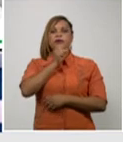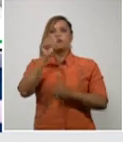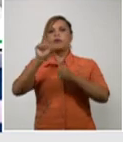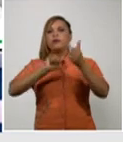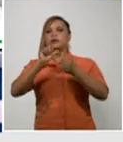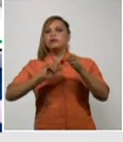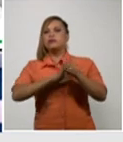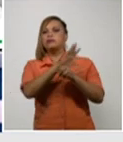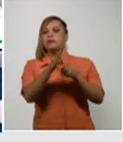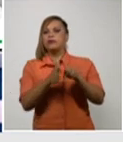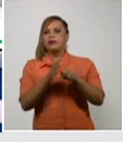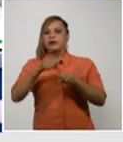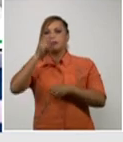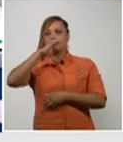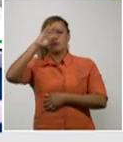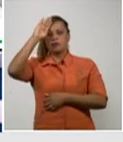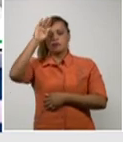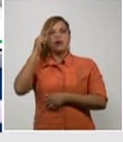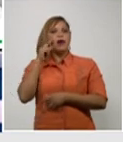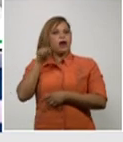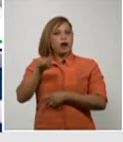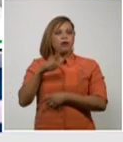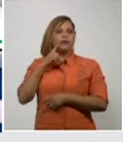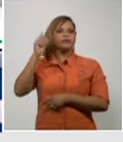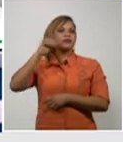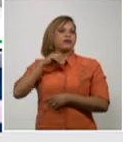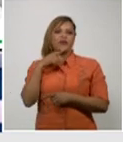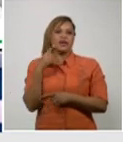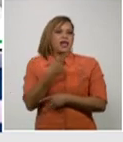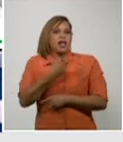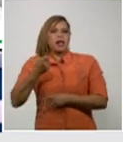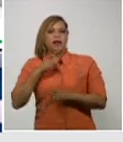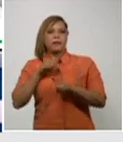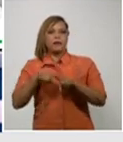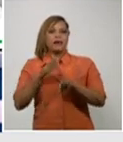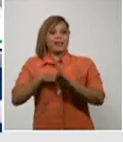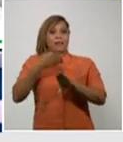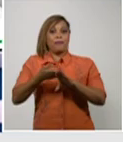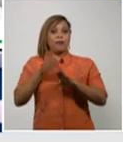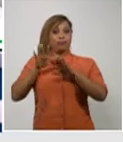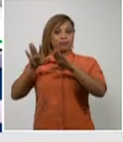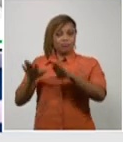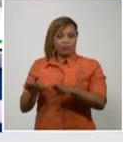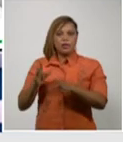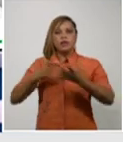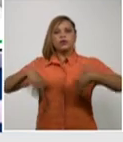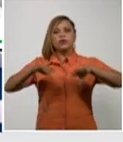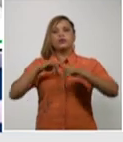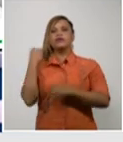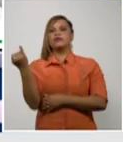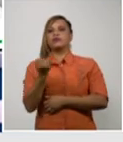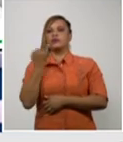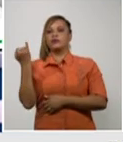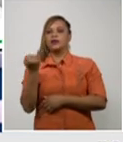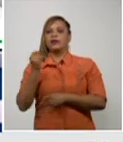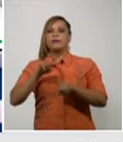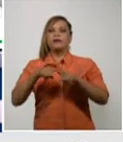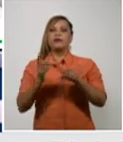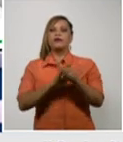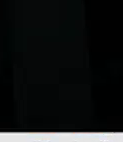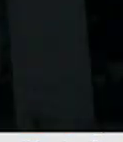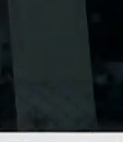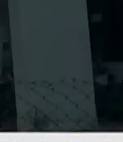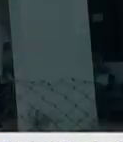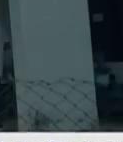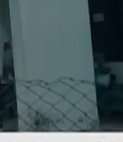COVID-19 en el país vamos a conocer de inmediato y tras la pausa la situación internacional debido al impacto de la COVID-19 nos